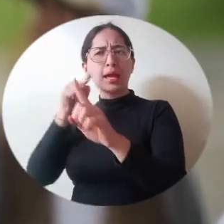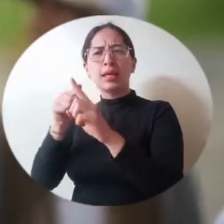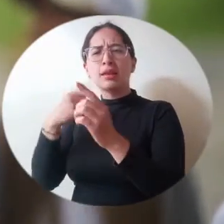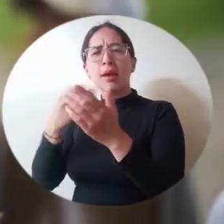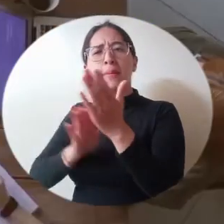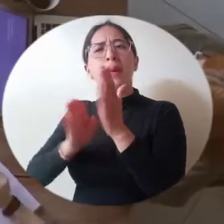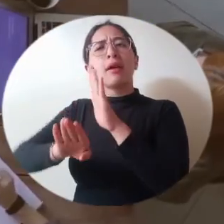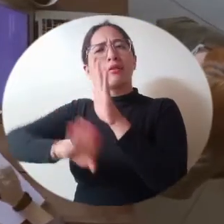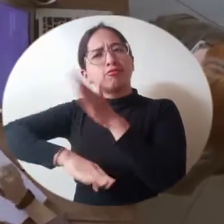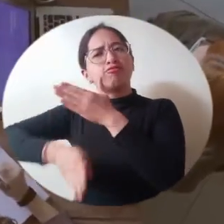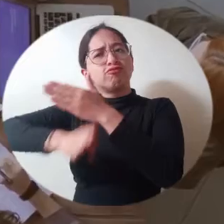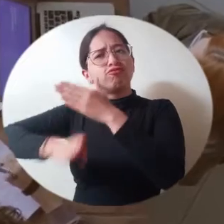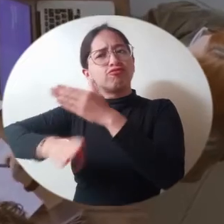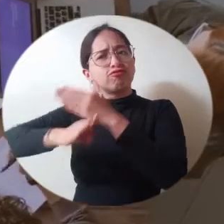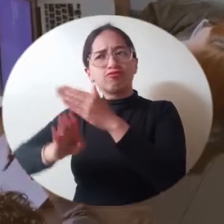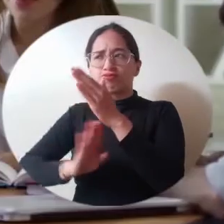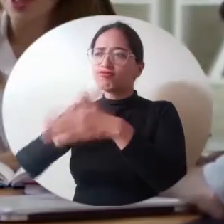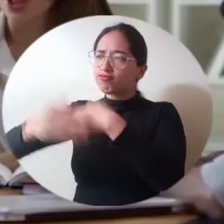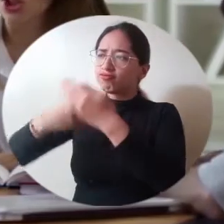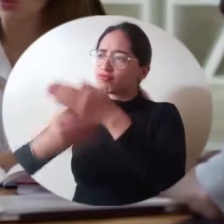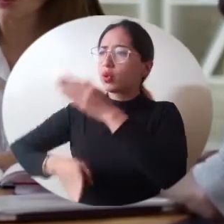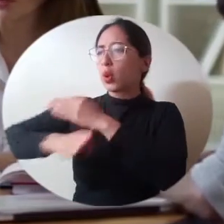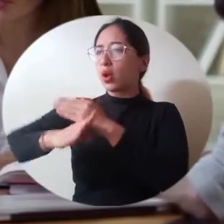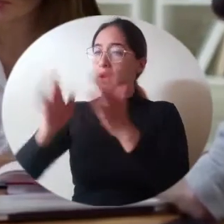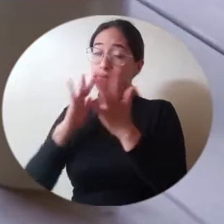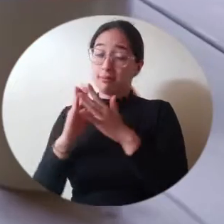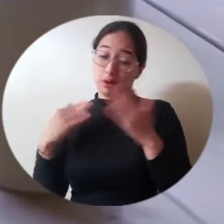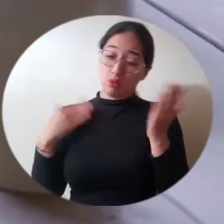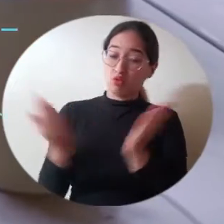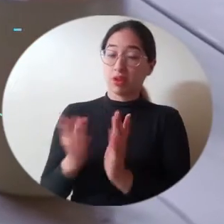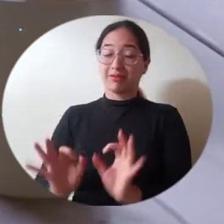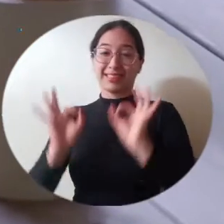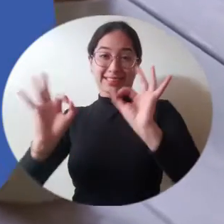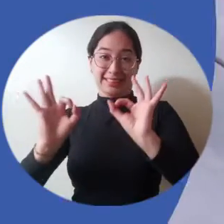la continuidad de los avances logrados en torno a una educación de calidad.